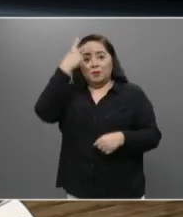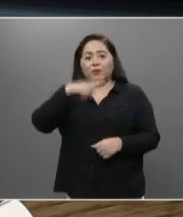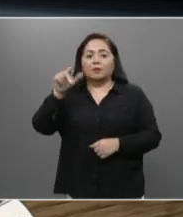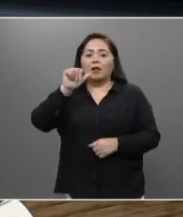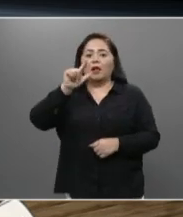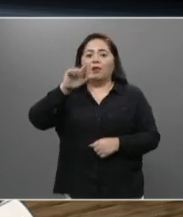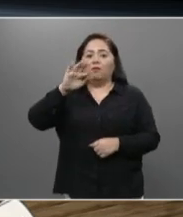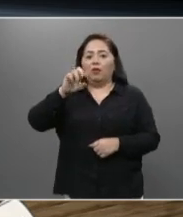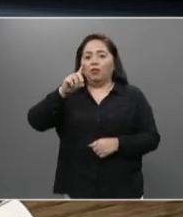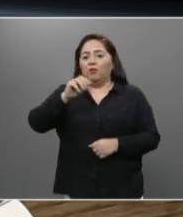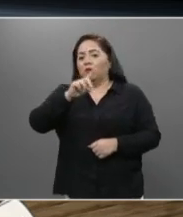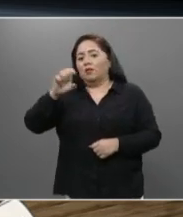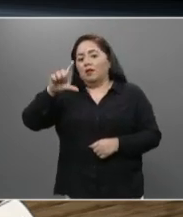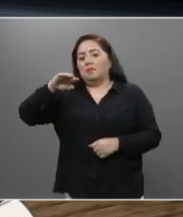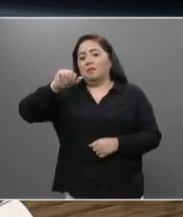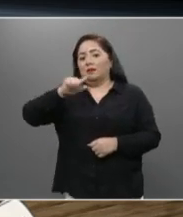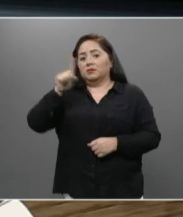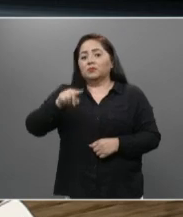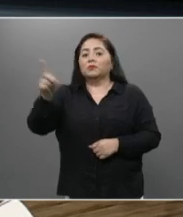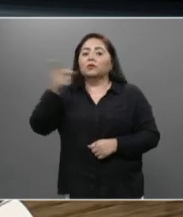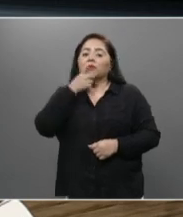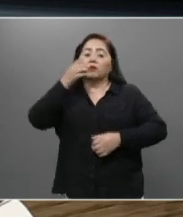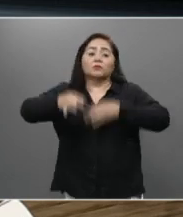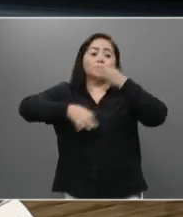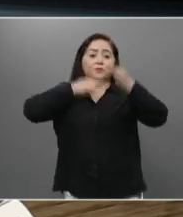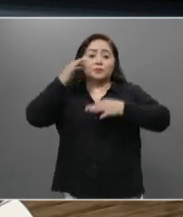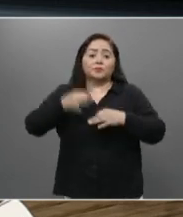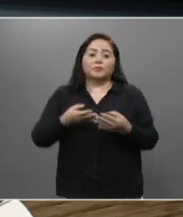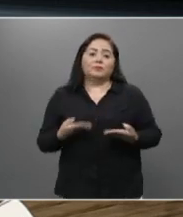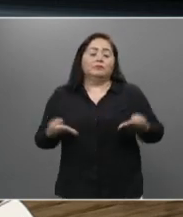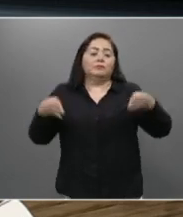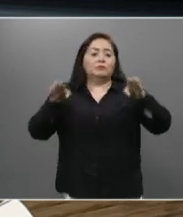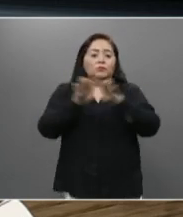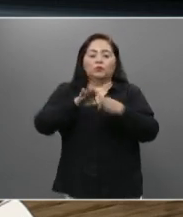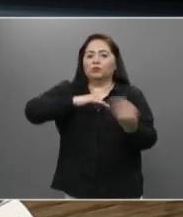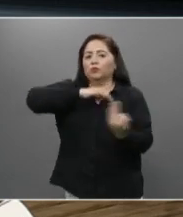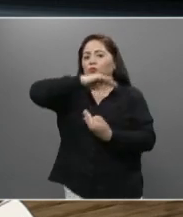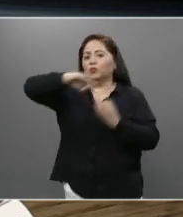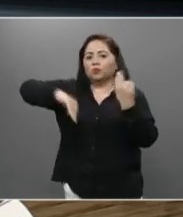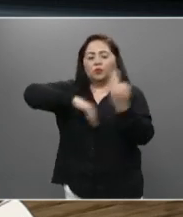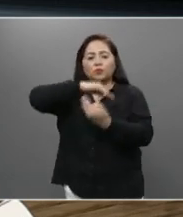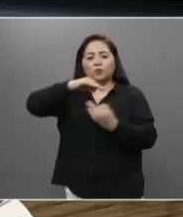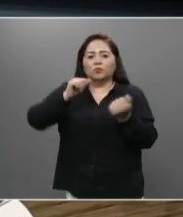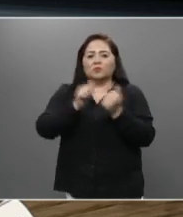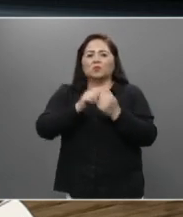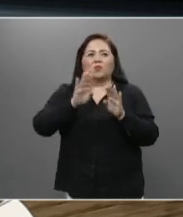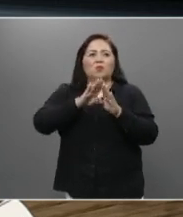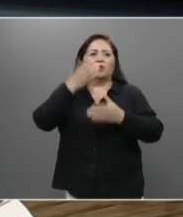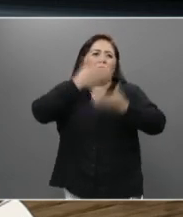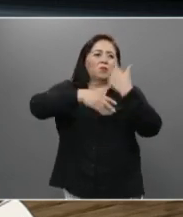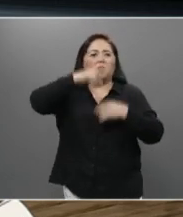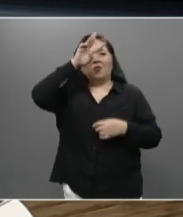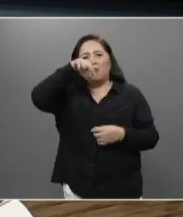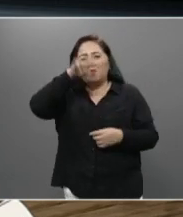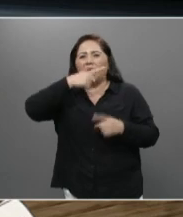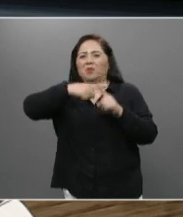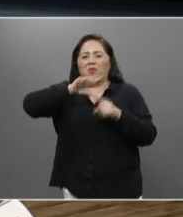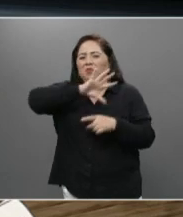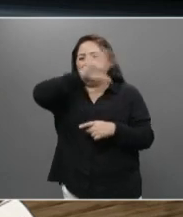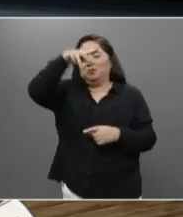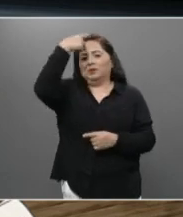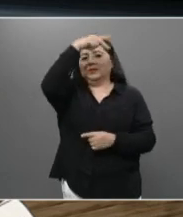Alfredo del Mazo, anunció el cierre de todos los comercios en la